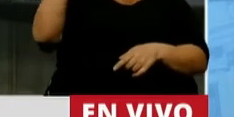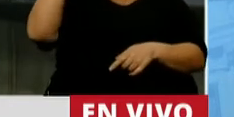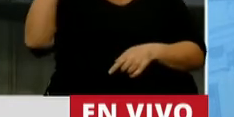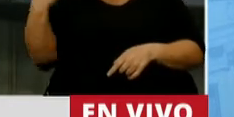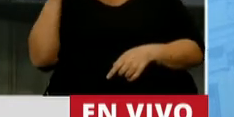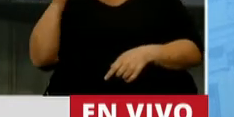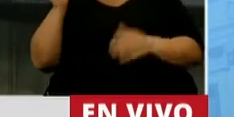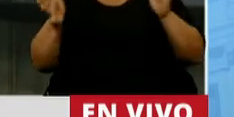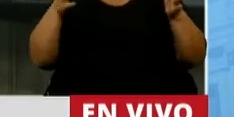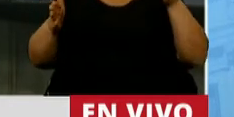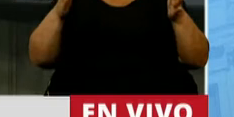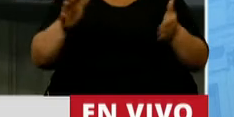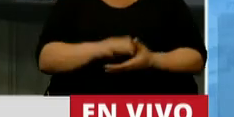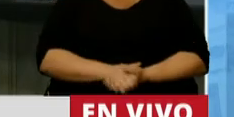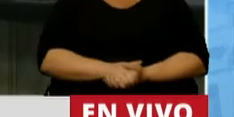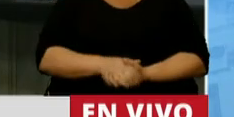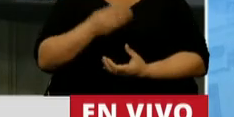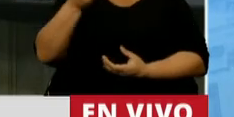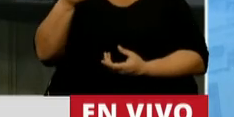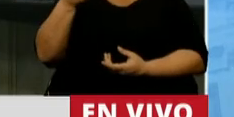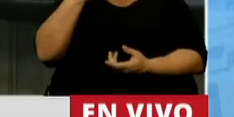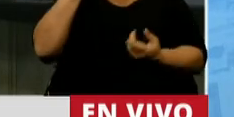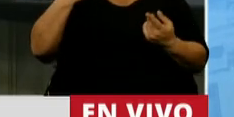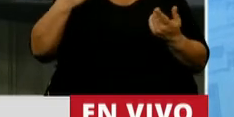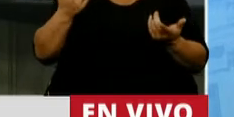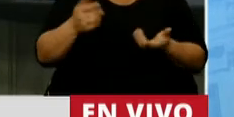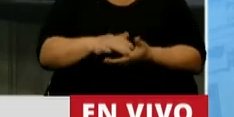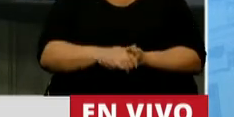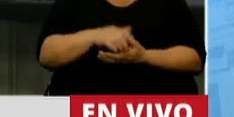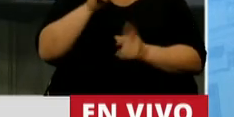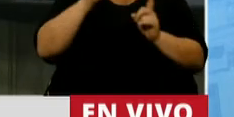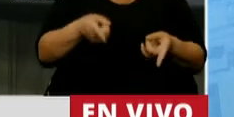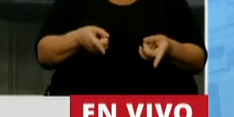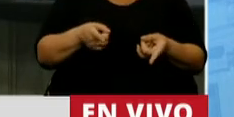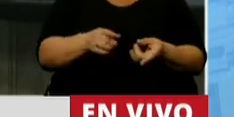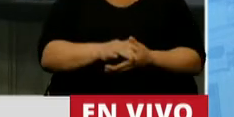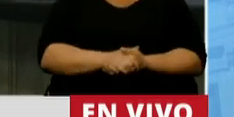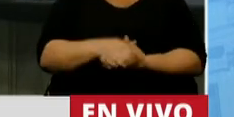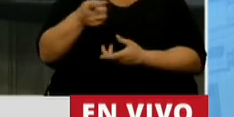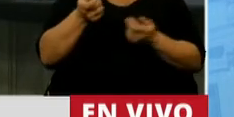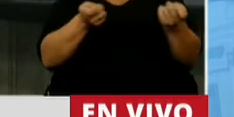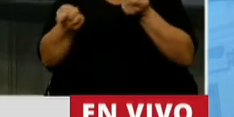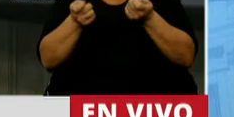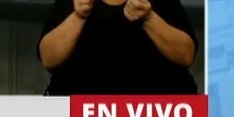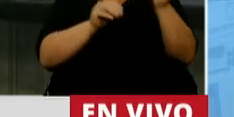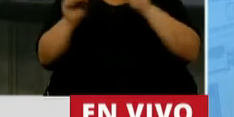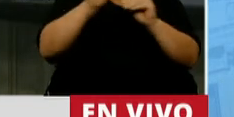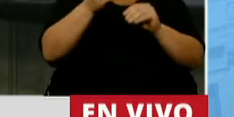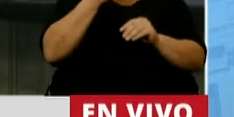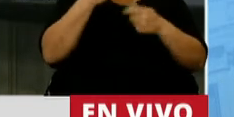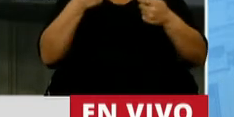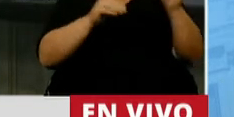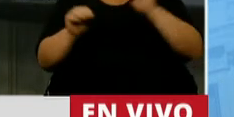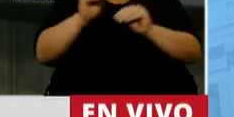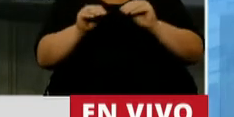175 pesos porque subestima los recursos, pero también porque manipula y dibuja los